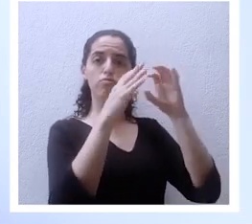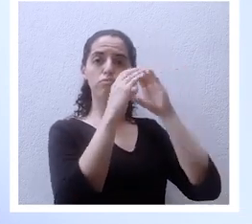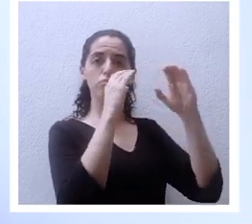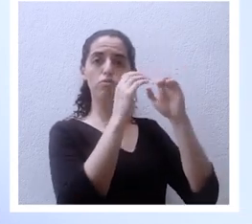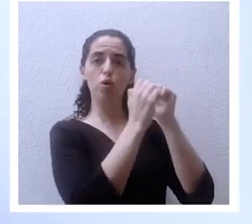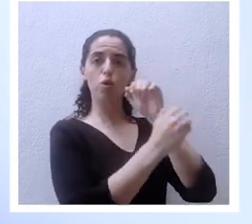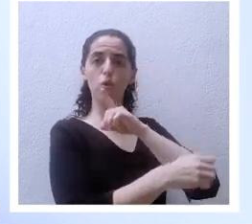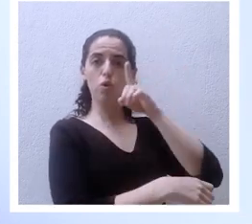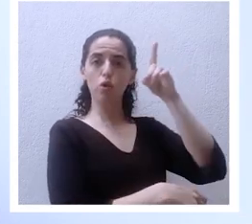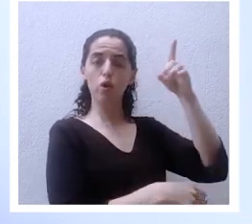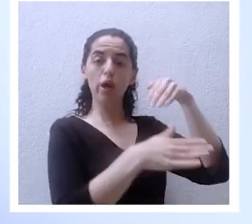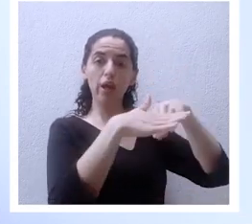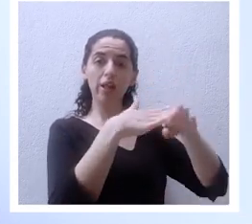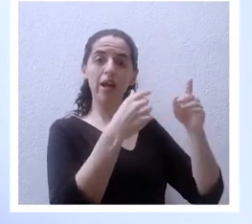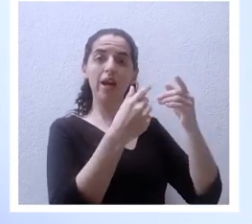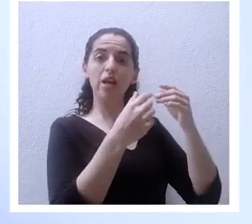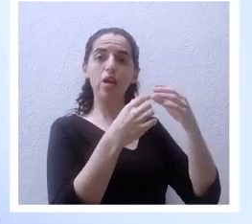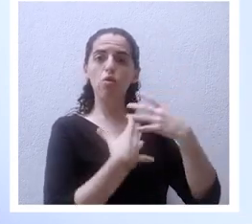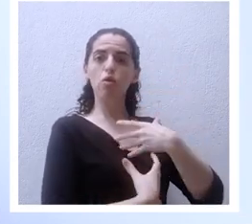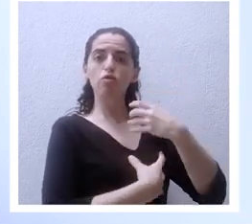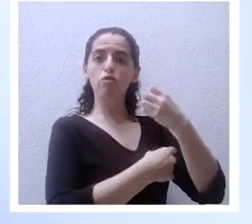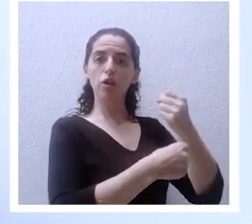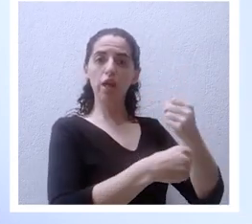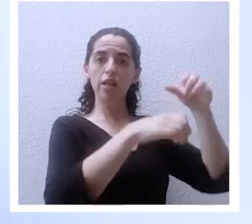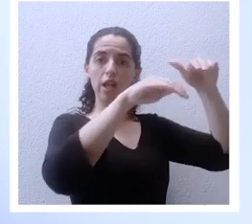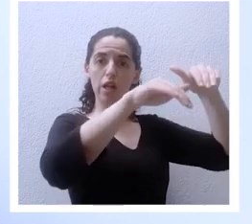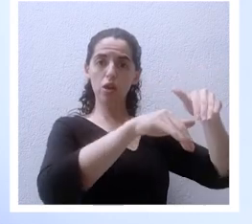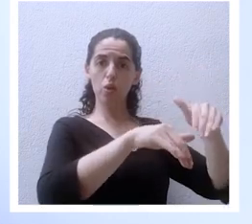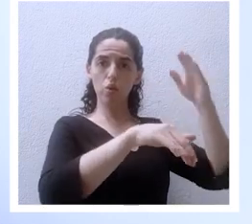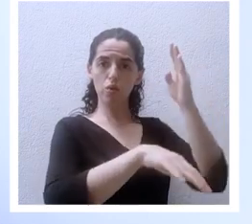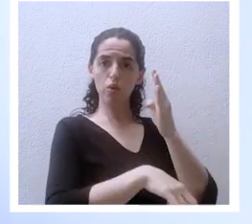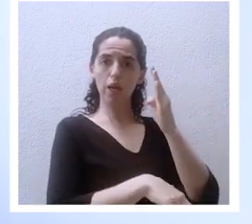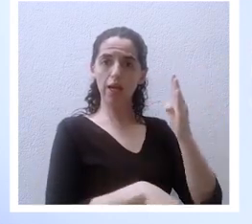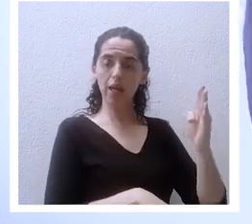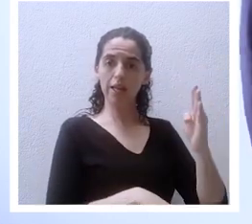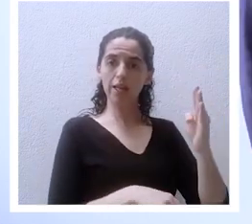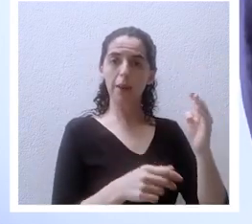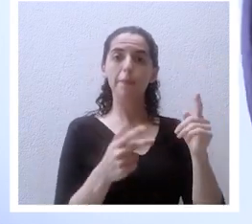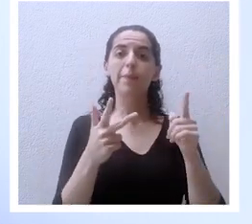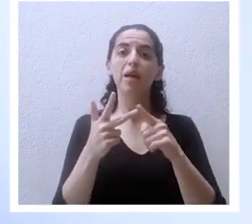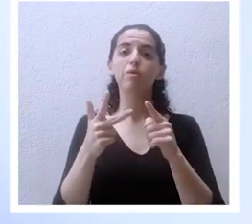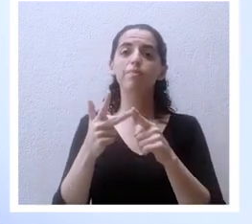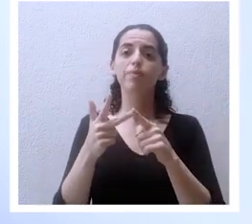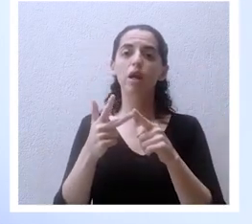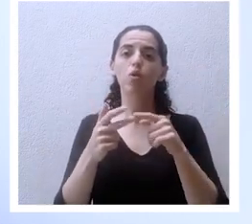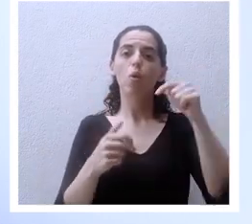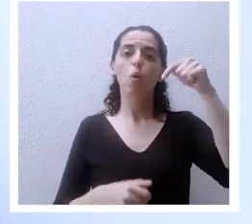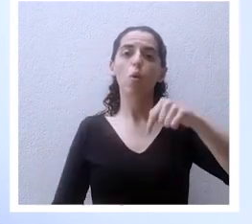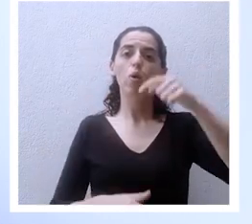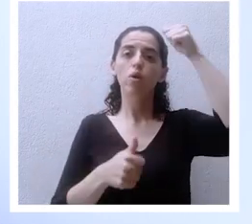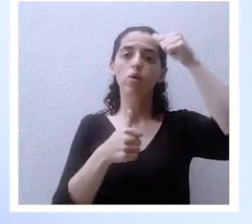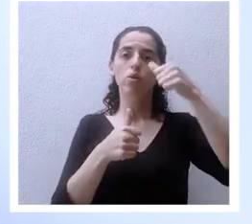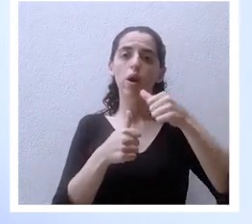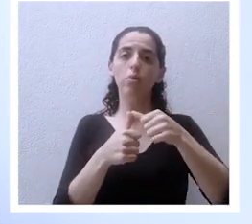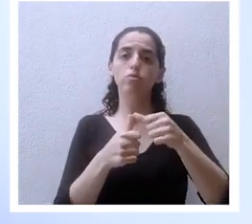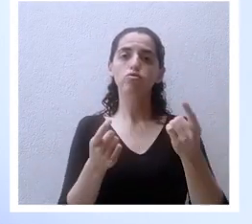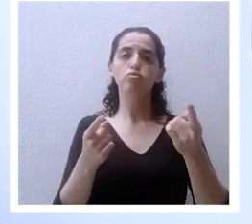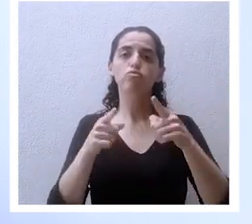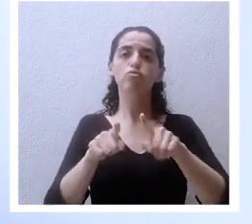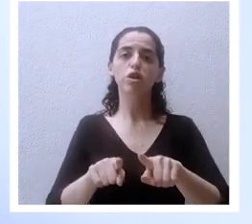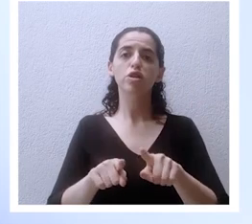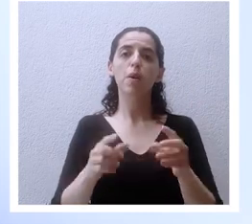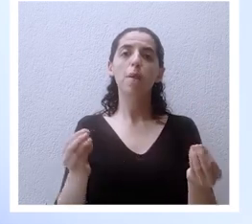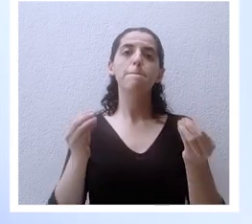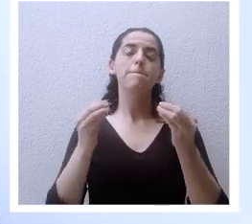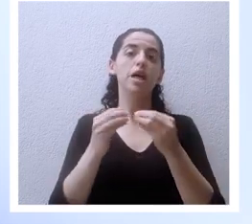de la gracia sino también que esto significa que hoy estamos recordando uno de los acontecimientos